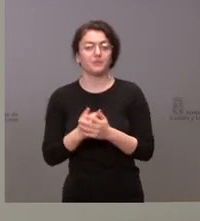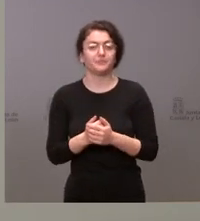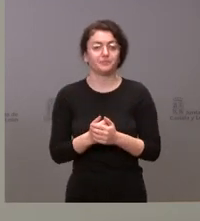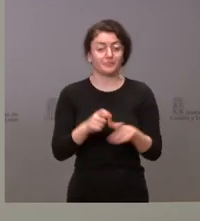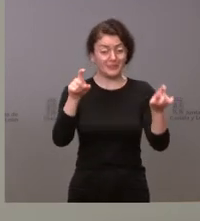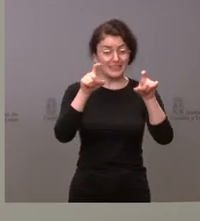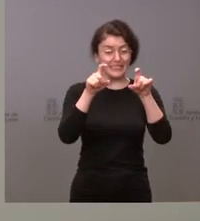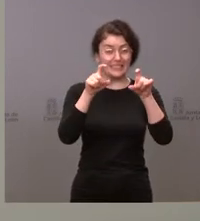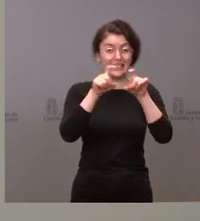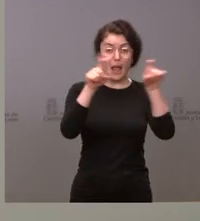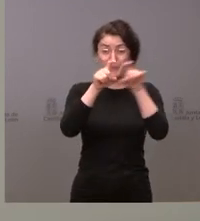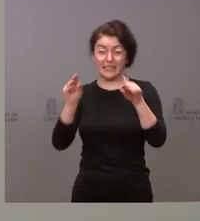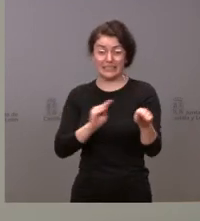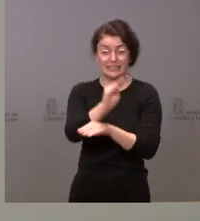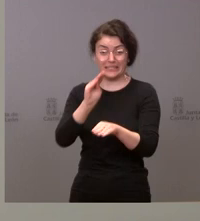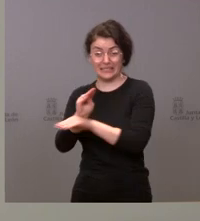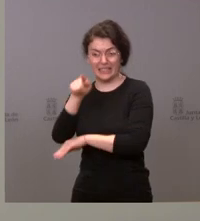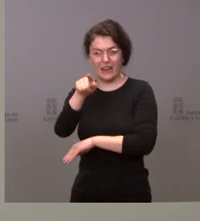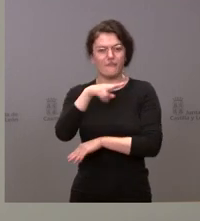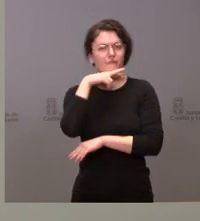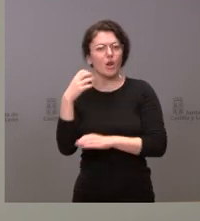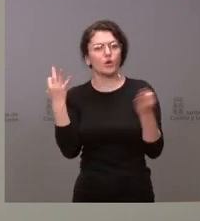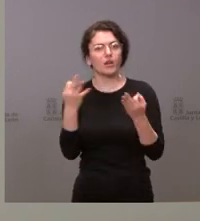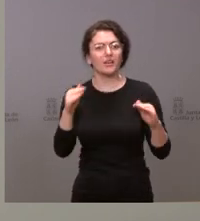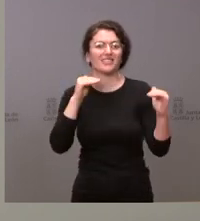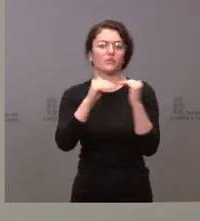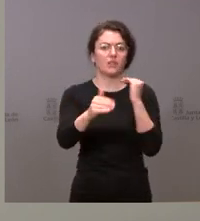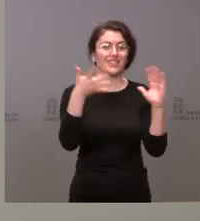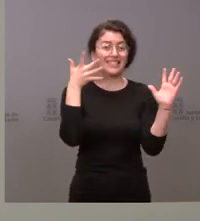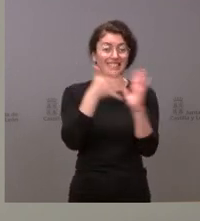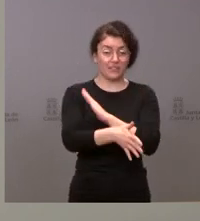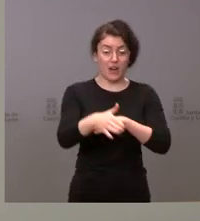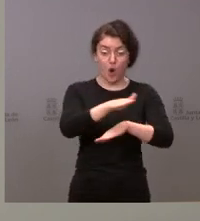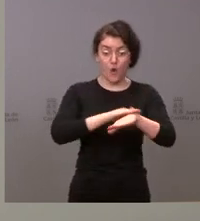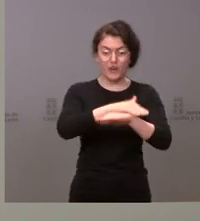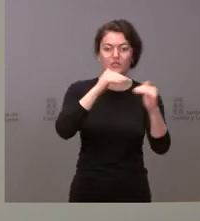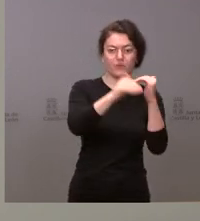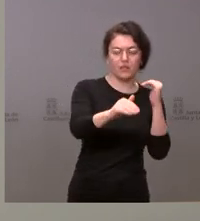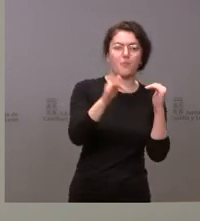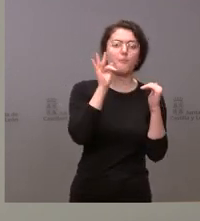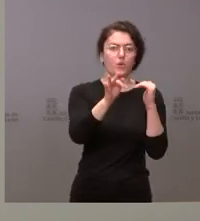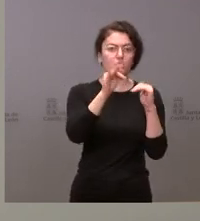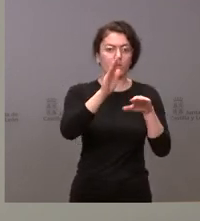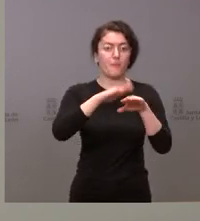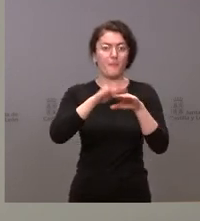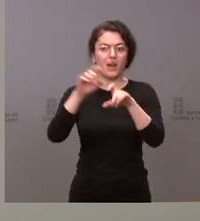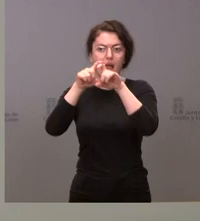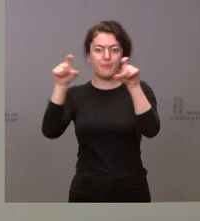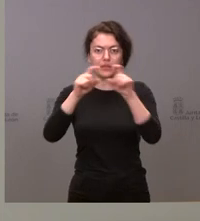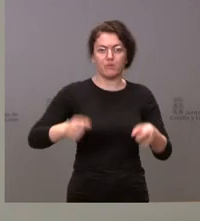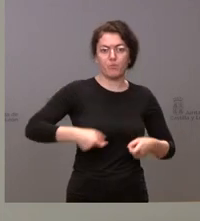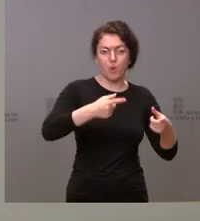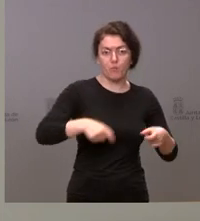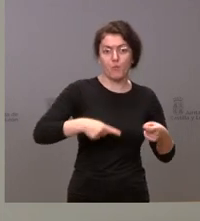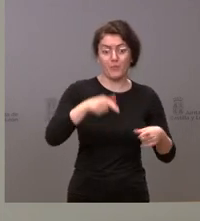valoran mucho la estabilidad y, por tanto, que haya estabilidad parlamentaria es una cosa positiva desde el punto de vista de la inversión. Todos los días tenemos